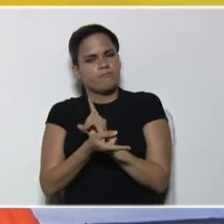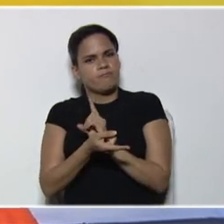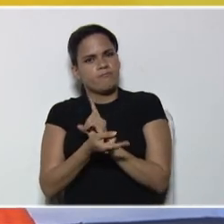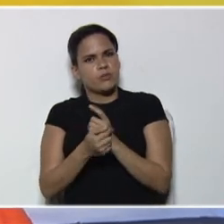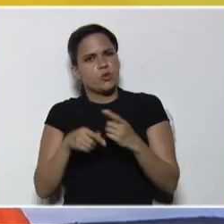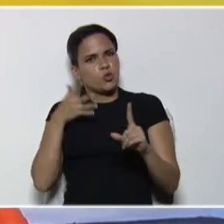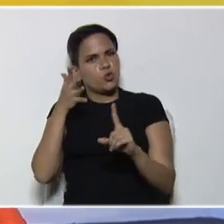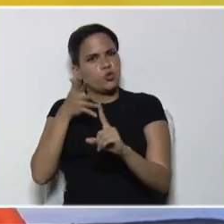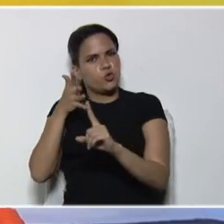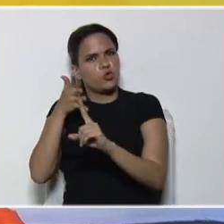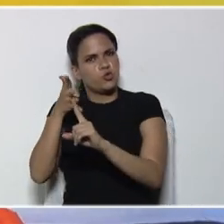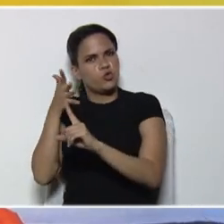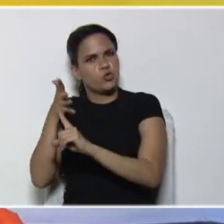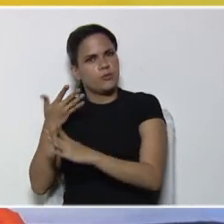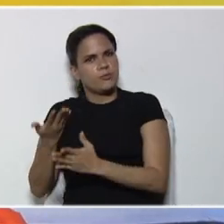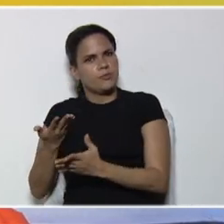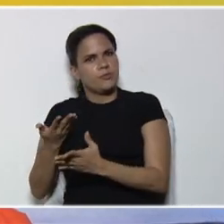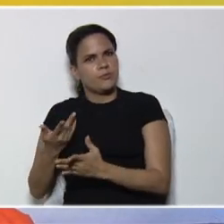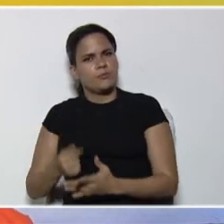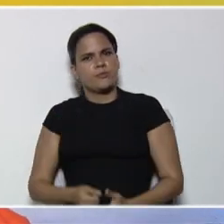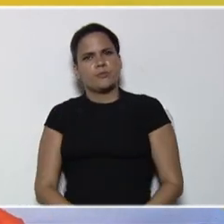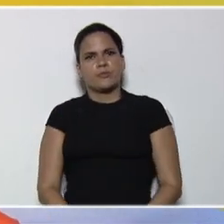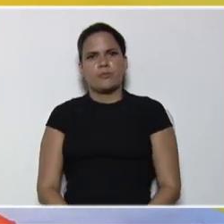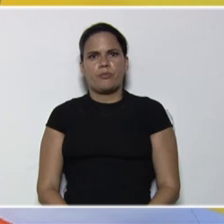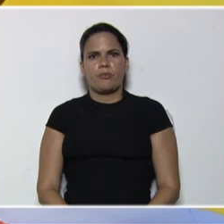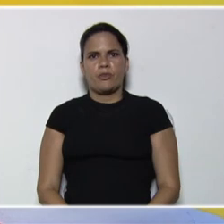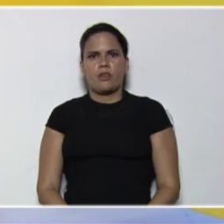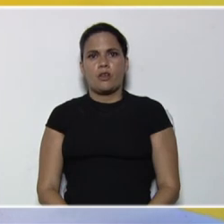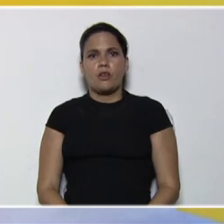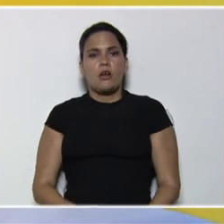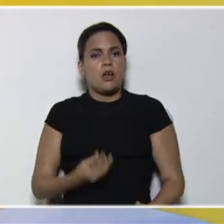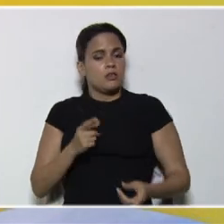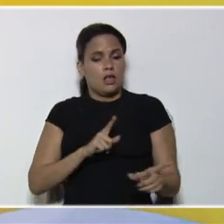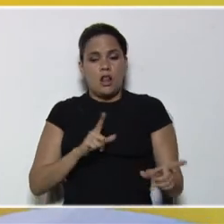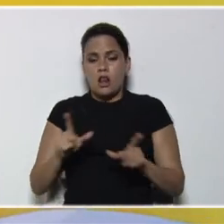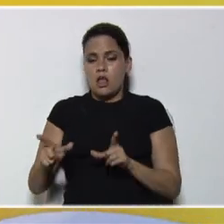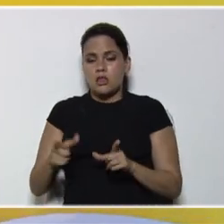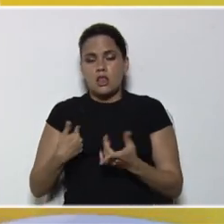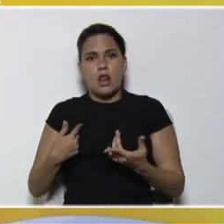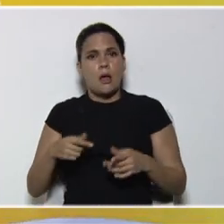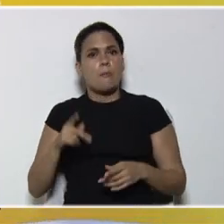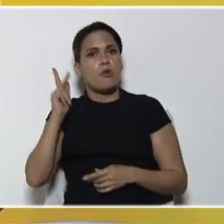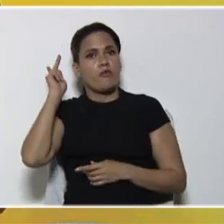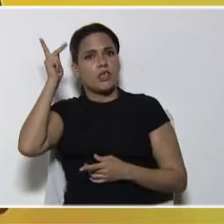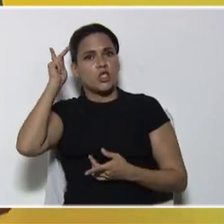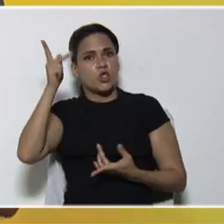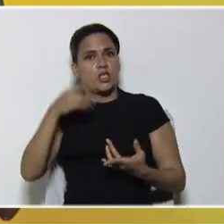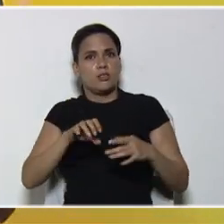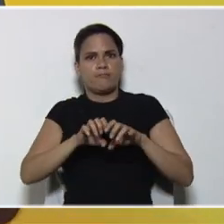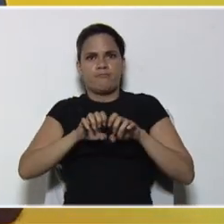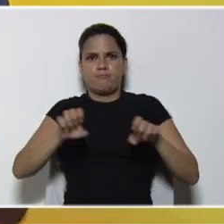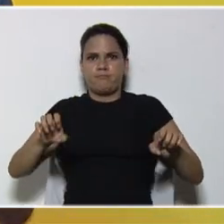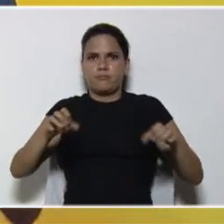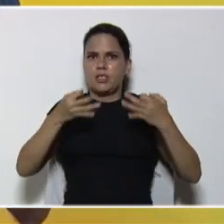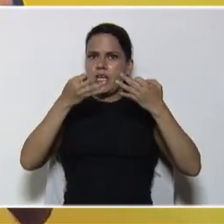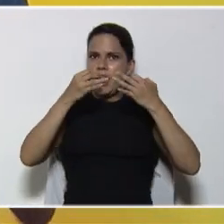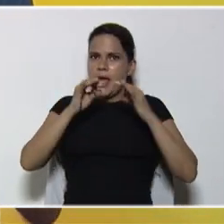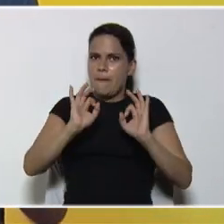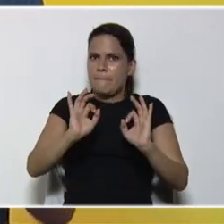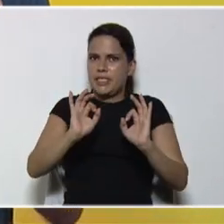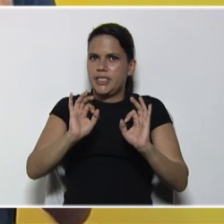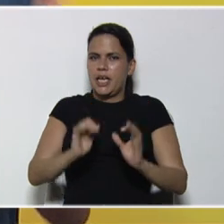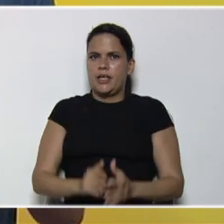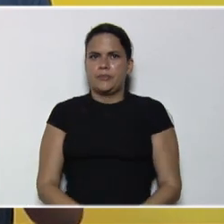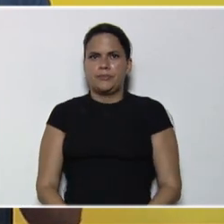orientaciones, estrategias, y recomendaciones, que nos ha preparado, la profesora, Elisetti de Gubella, de nuestra modalidad, de